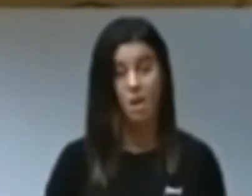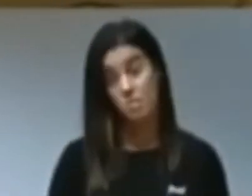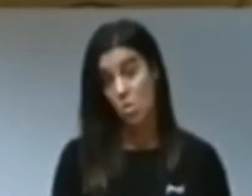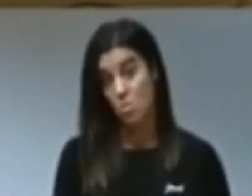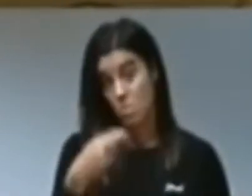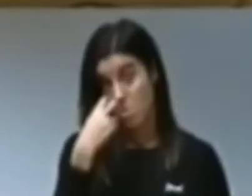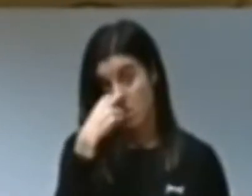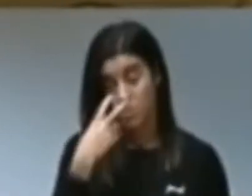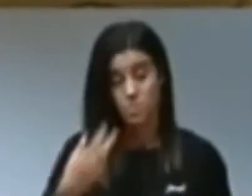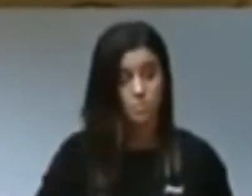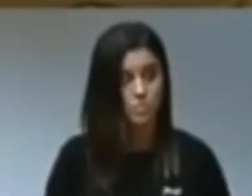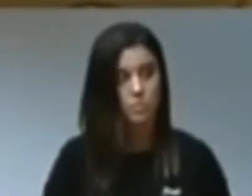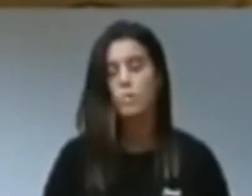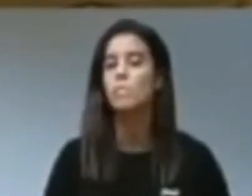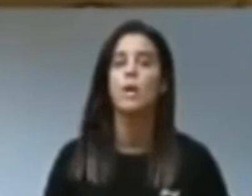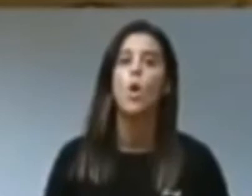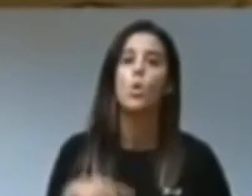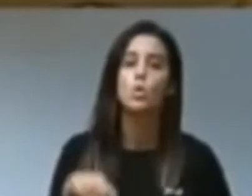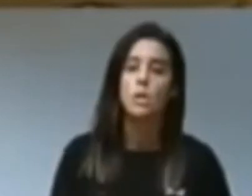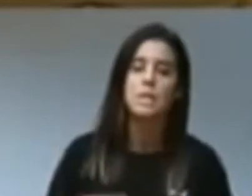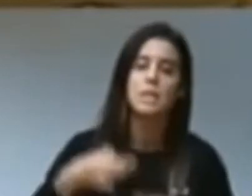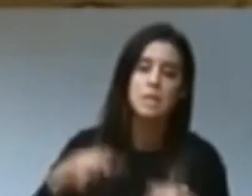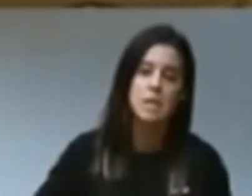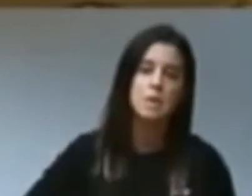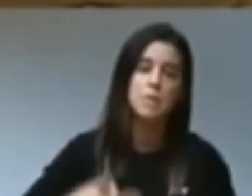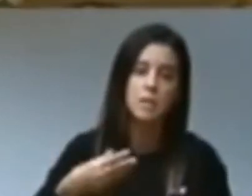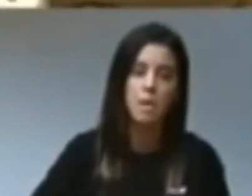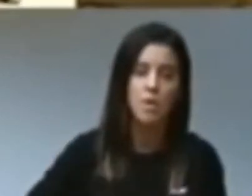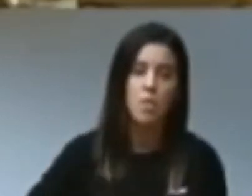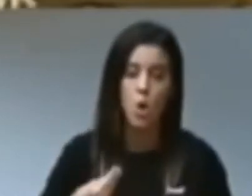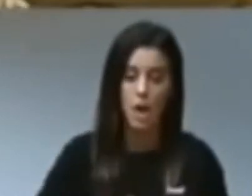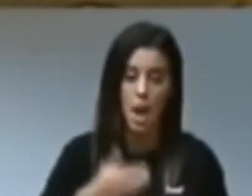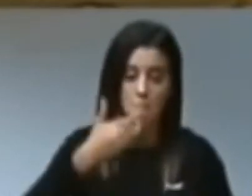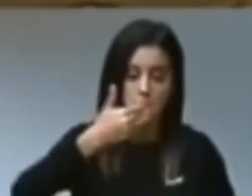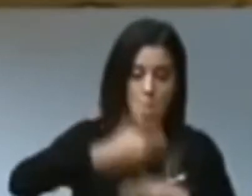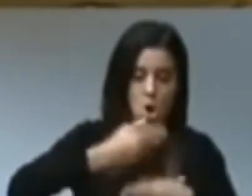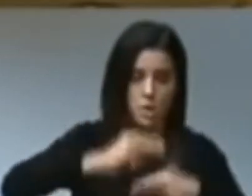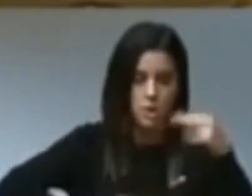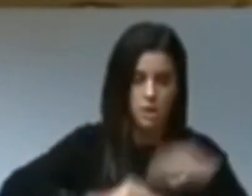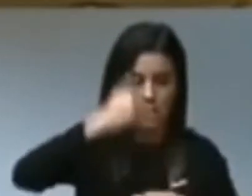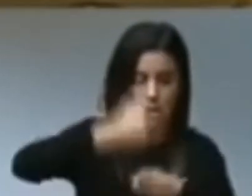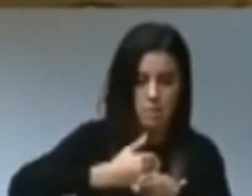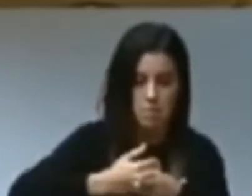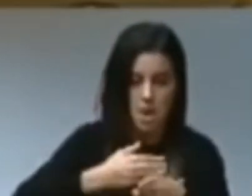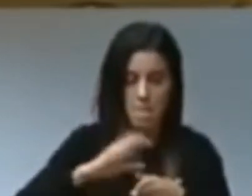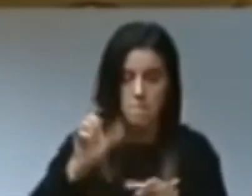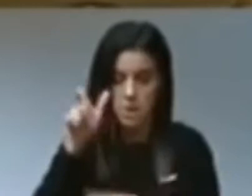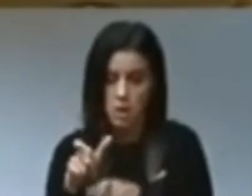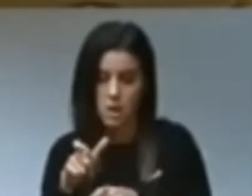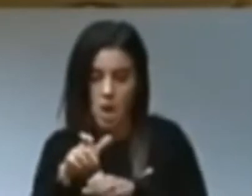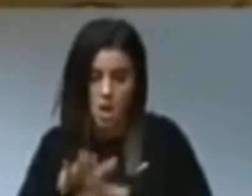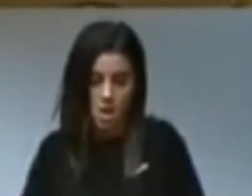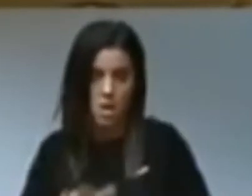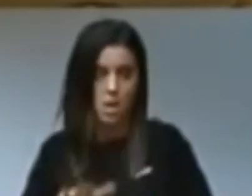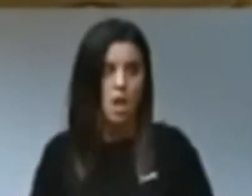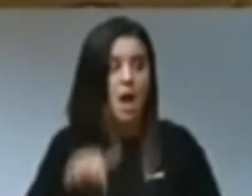muy curioso. Ustedes siempre tienen que levantar muros para que nadie escape de sus paraísos. ¿Ha visto usted algún líder